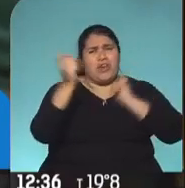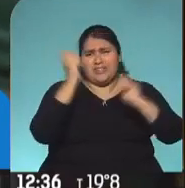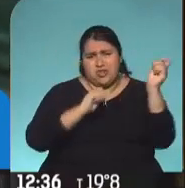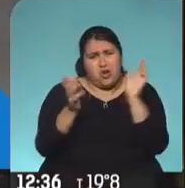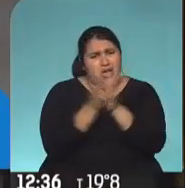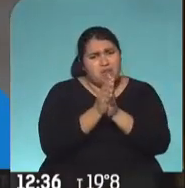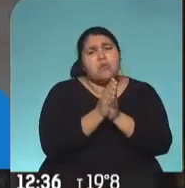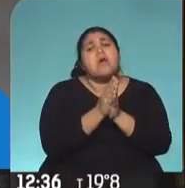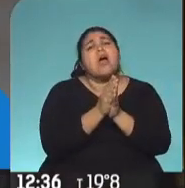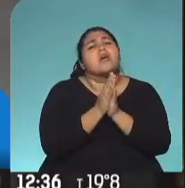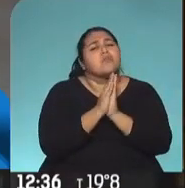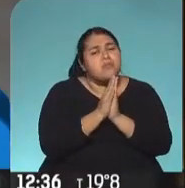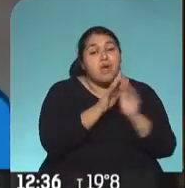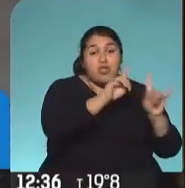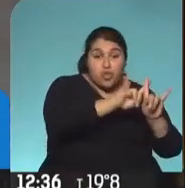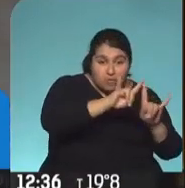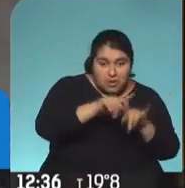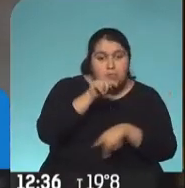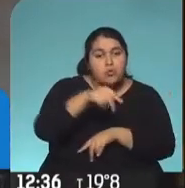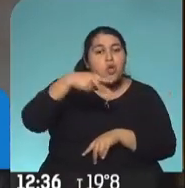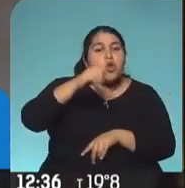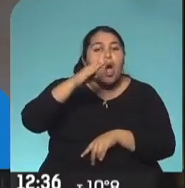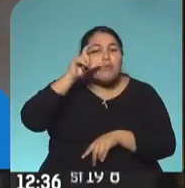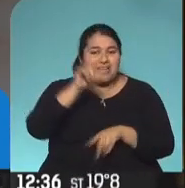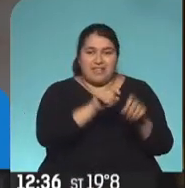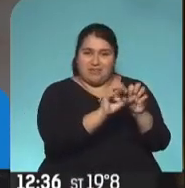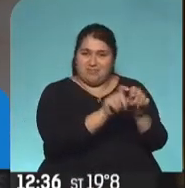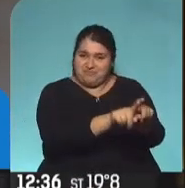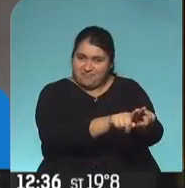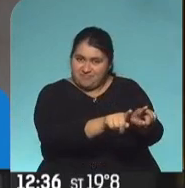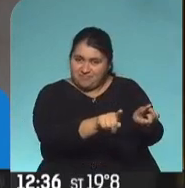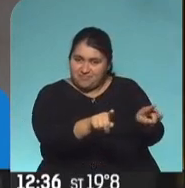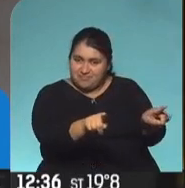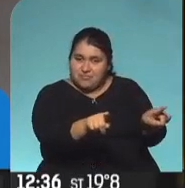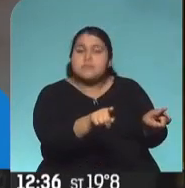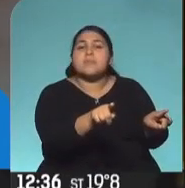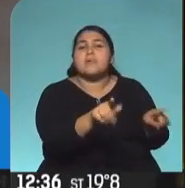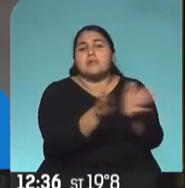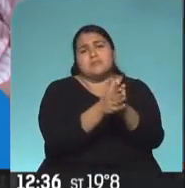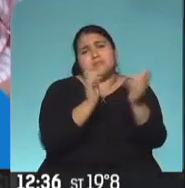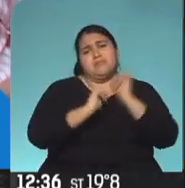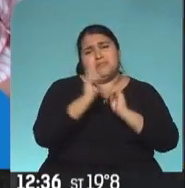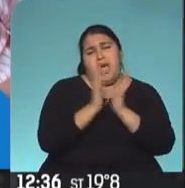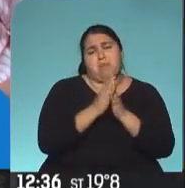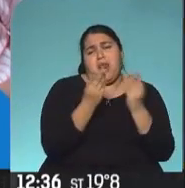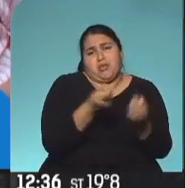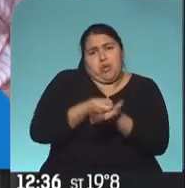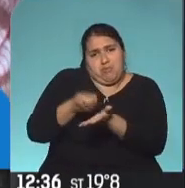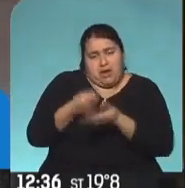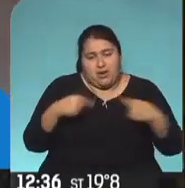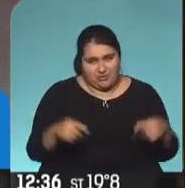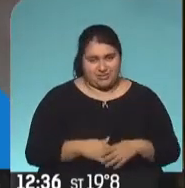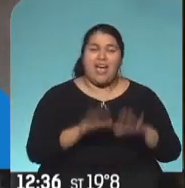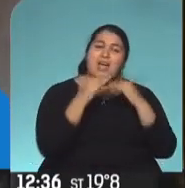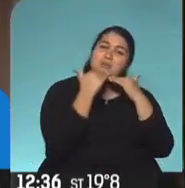Y agradeceríamos si en www.noblezaobliga.com nos ayudan a financiarlo. Ahí está en pantalla, www.noblezaobliga.com.